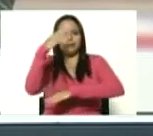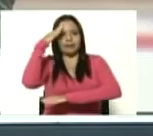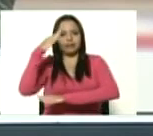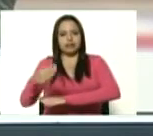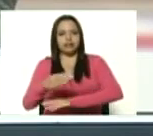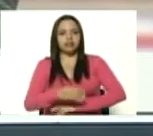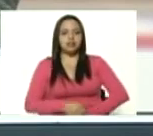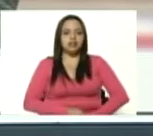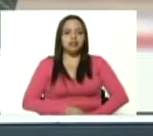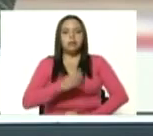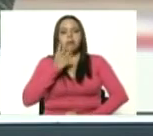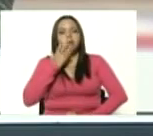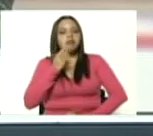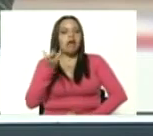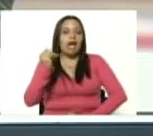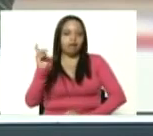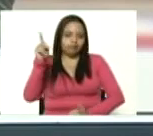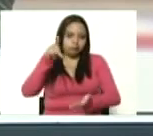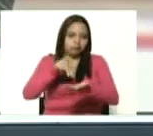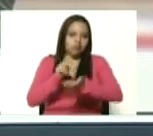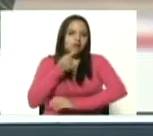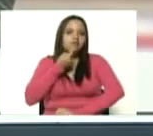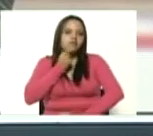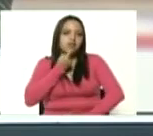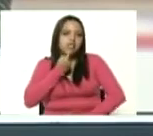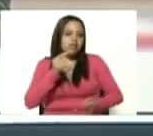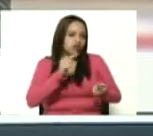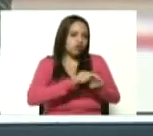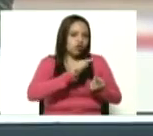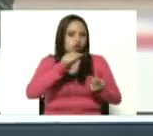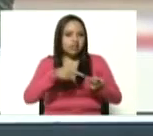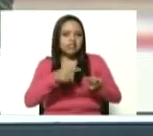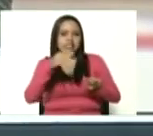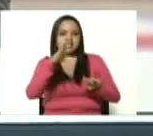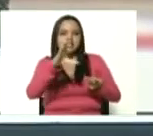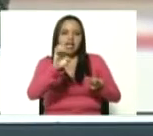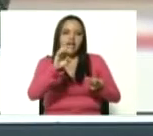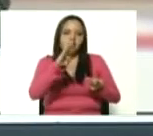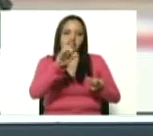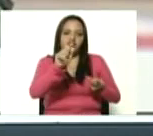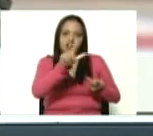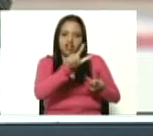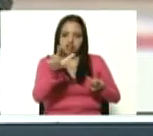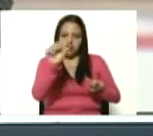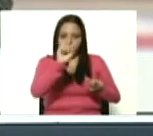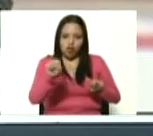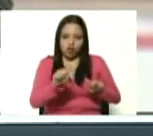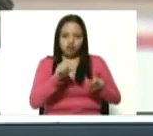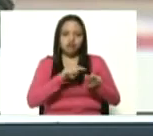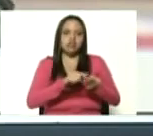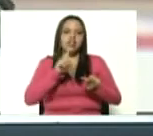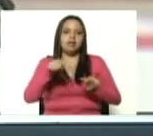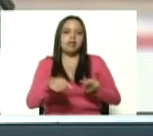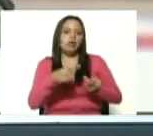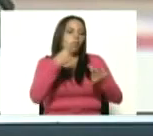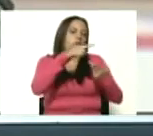jefe Vladimir Padrino, almirante en jefe Remigio Ceballos, comandantes del ejército,